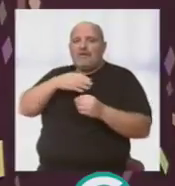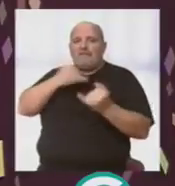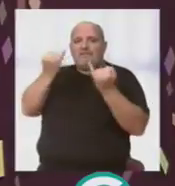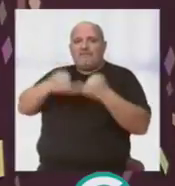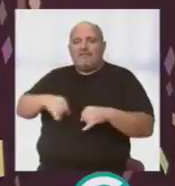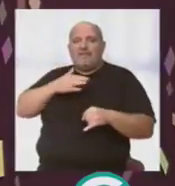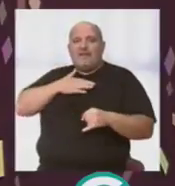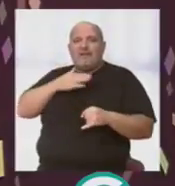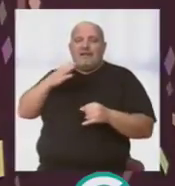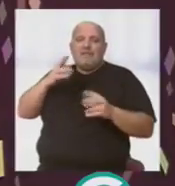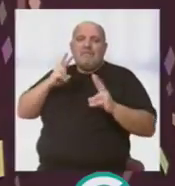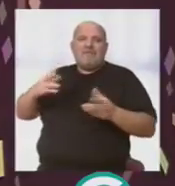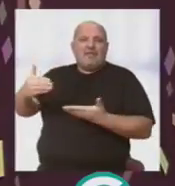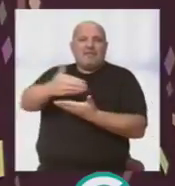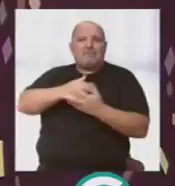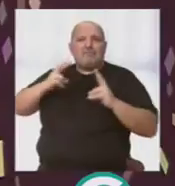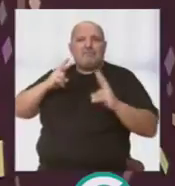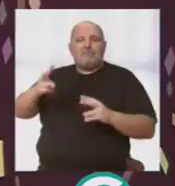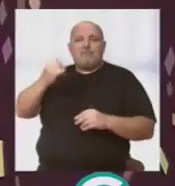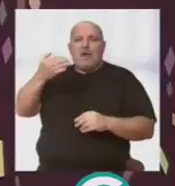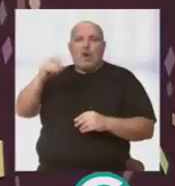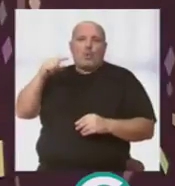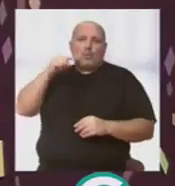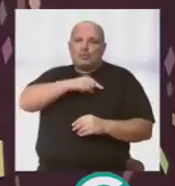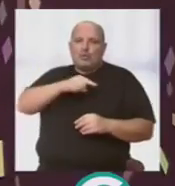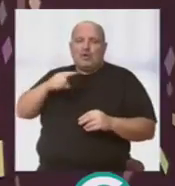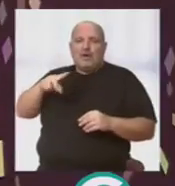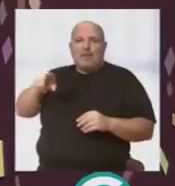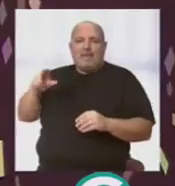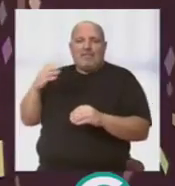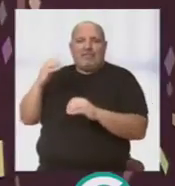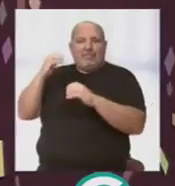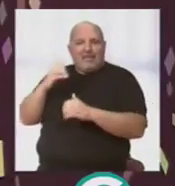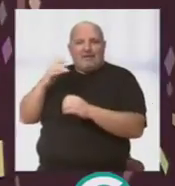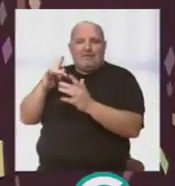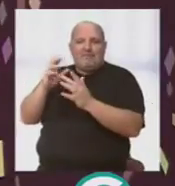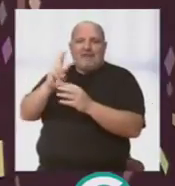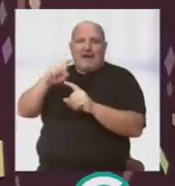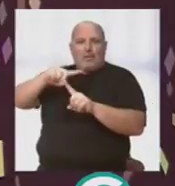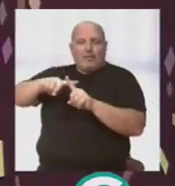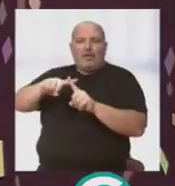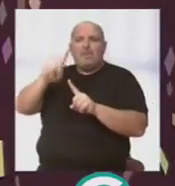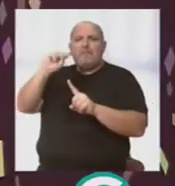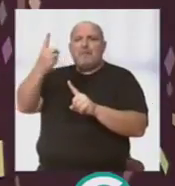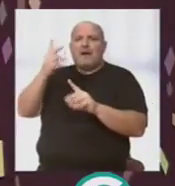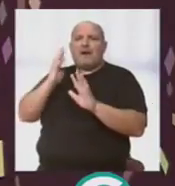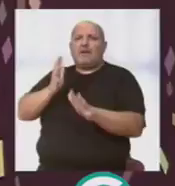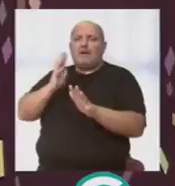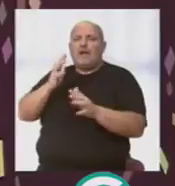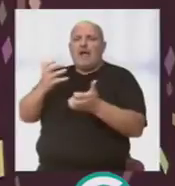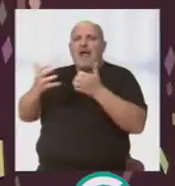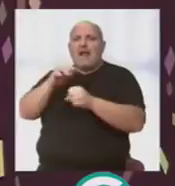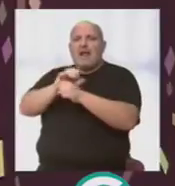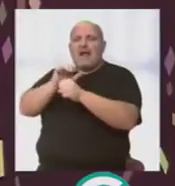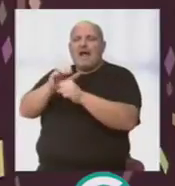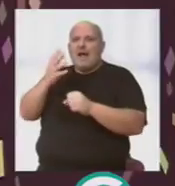festival en beneficio de los niños bielorrusos de la Hermandad de la Veracruz y nuestro primer reportaje con los artesanos